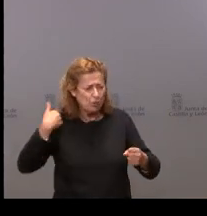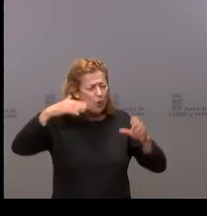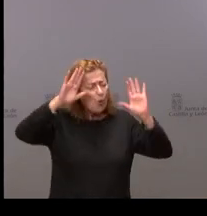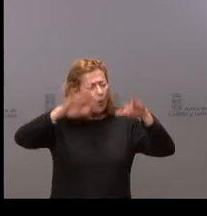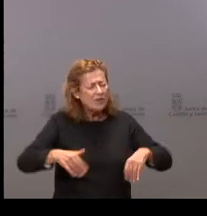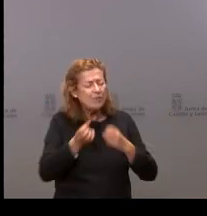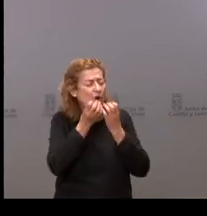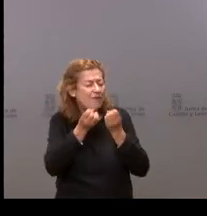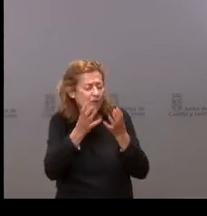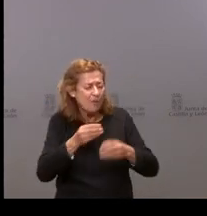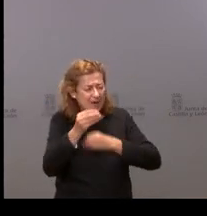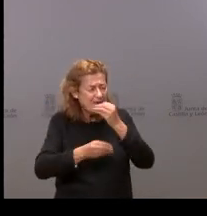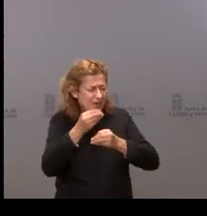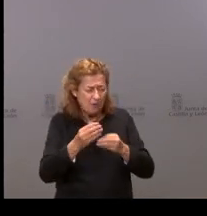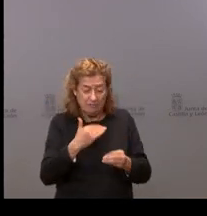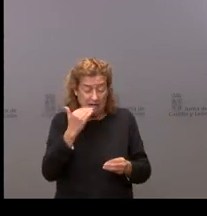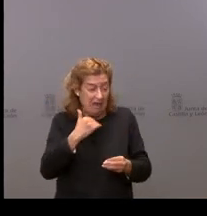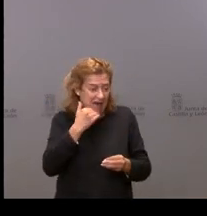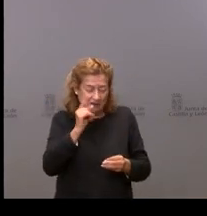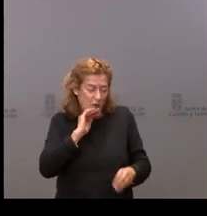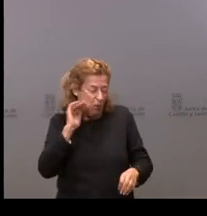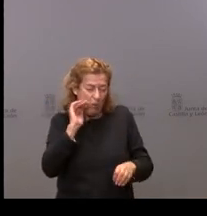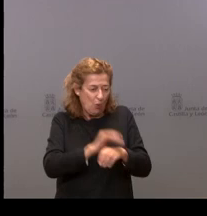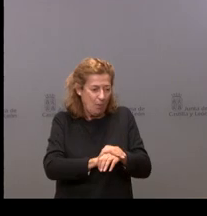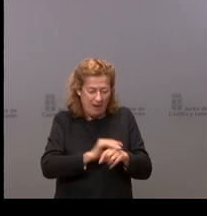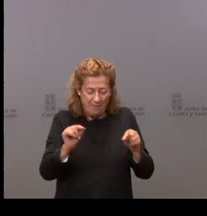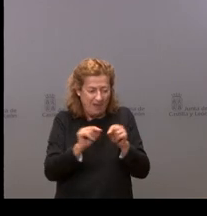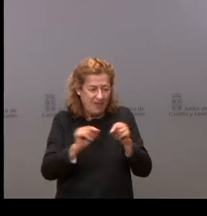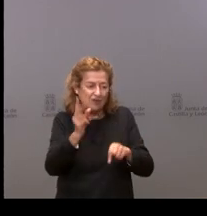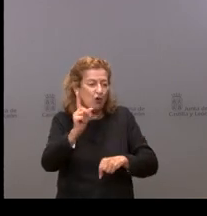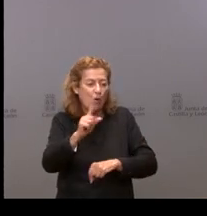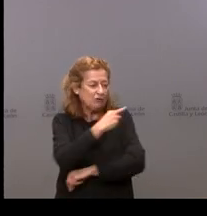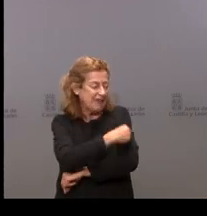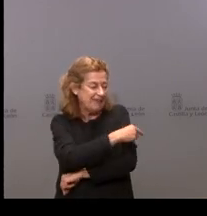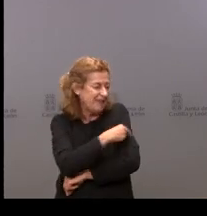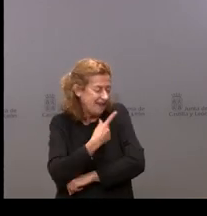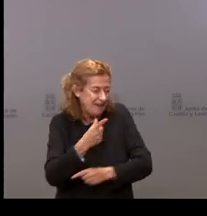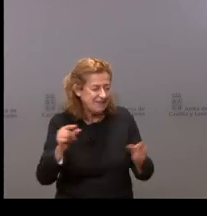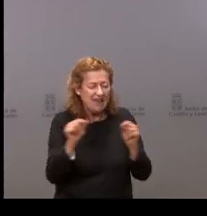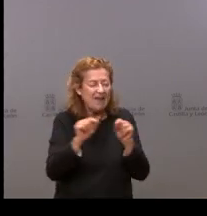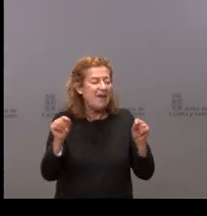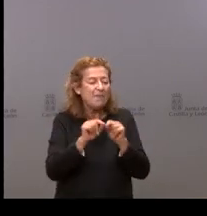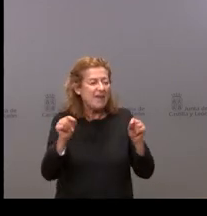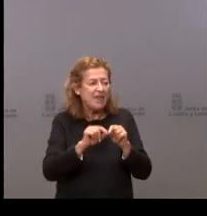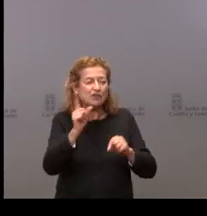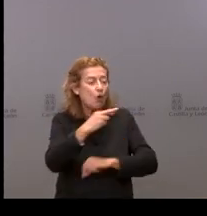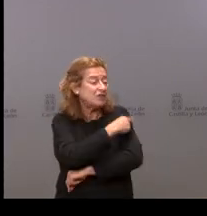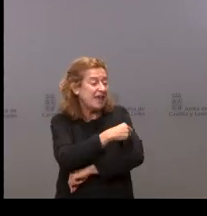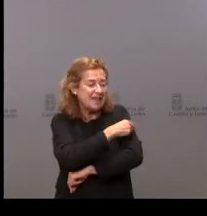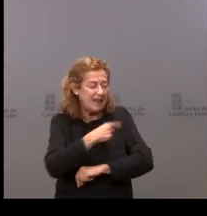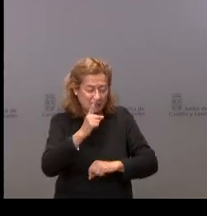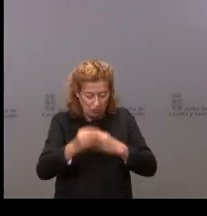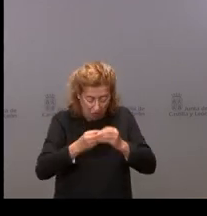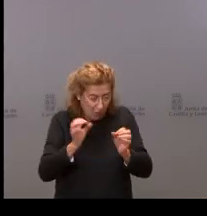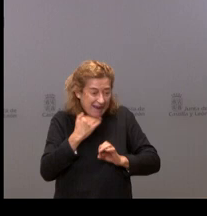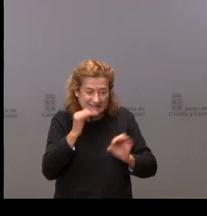que redactaron del que apenas se cumplieron medidas no sanitarias, o sea las medidas epidemiológicas y las no sanitarias no se aplicó ninguna.